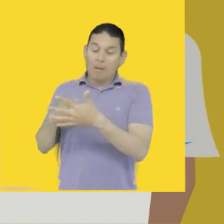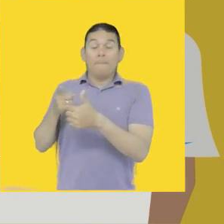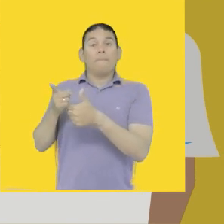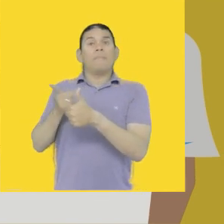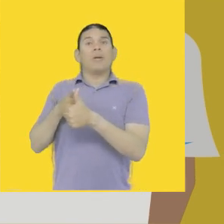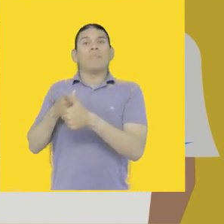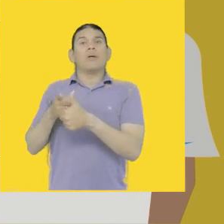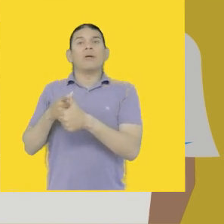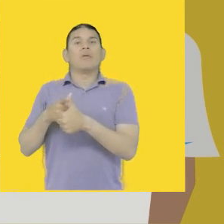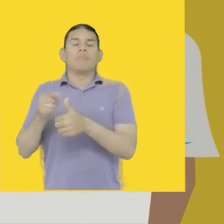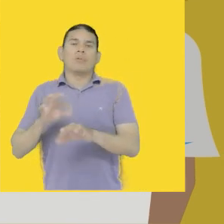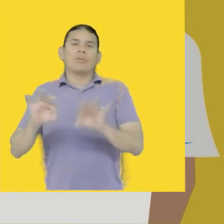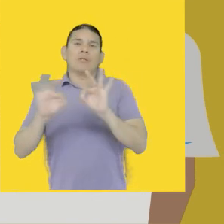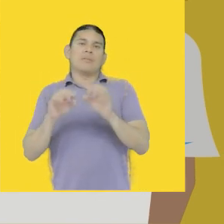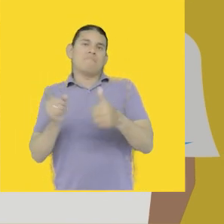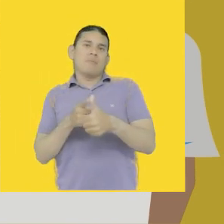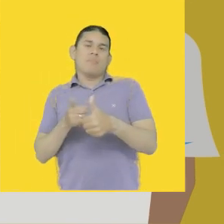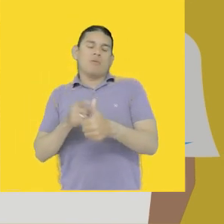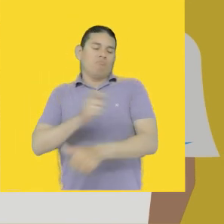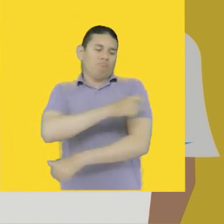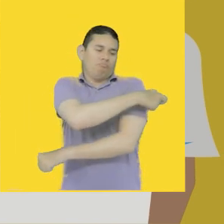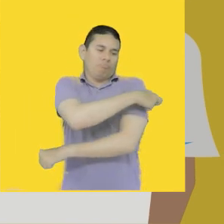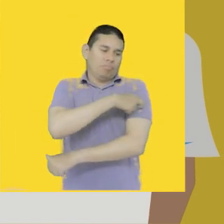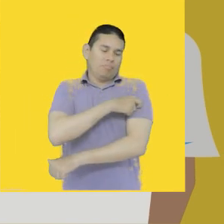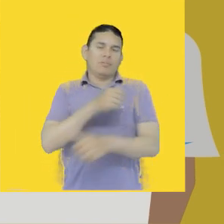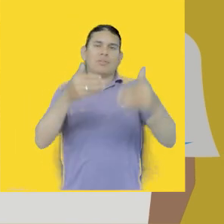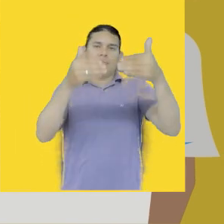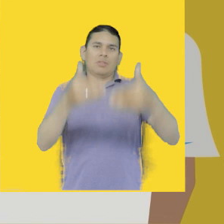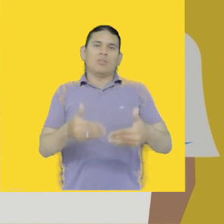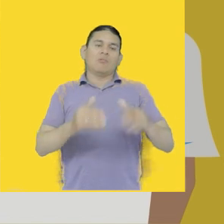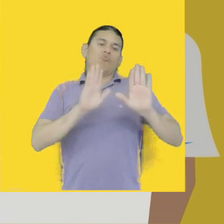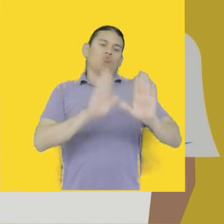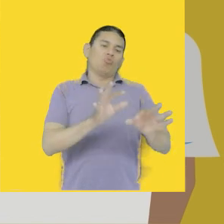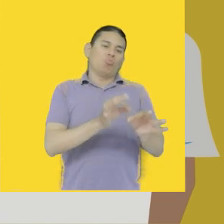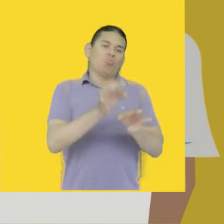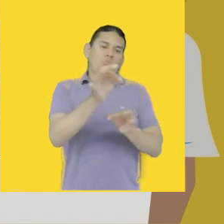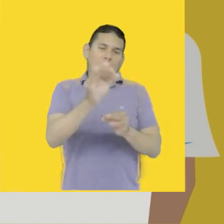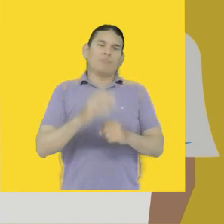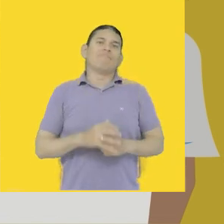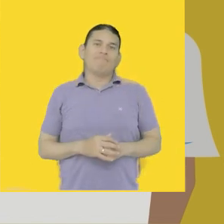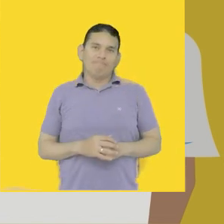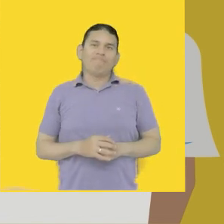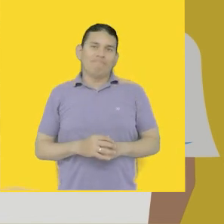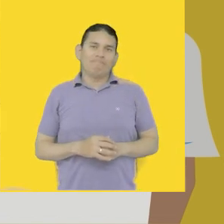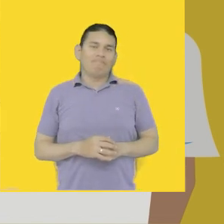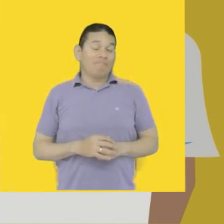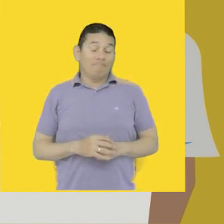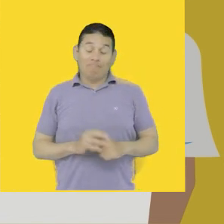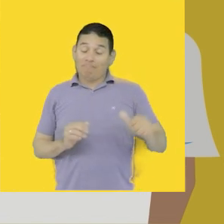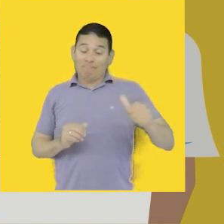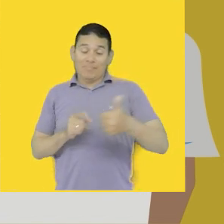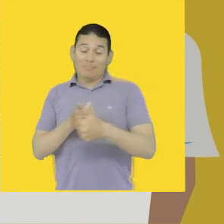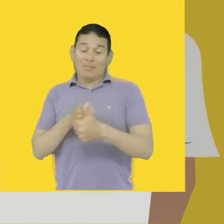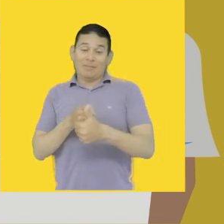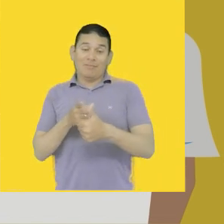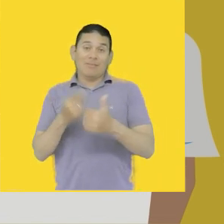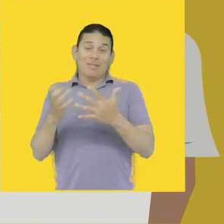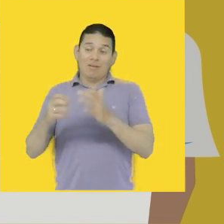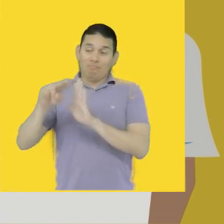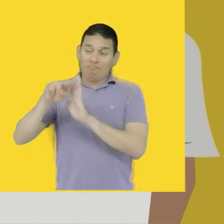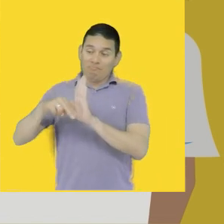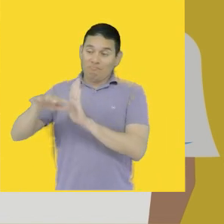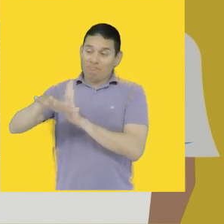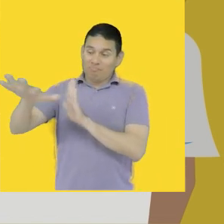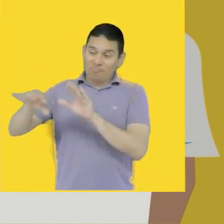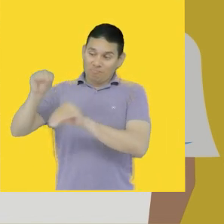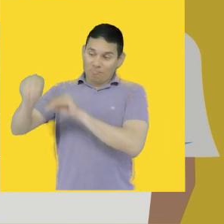método es la conformación del comité de discapacidad en el territorio. Entonces, como el primer paso para hacer política es